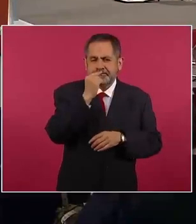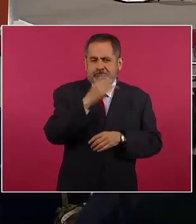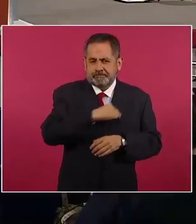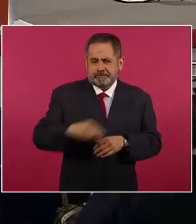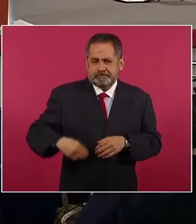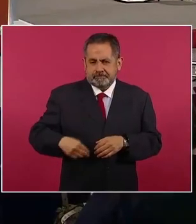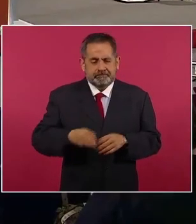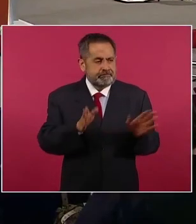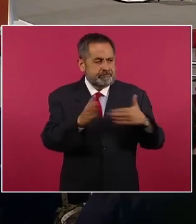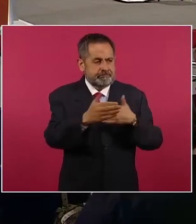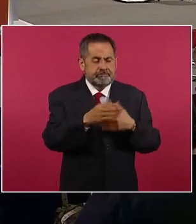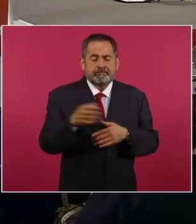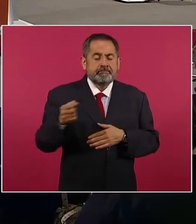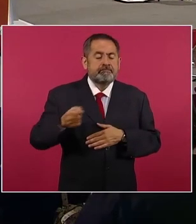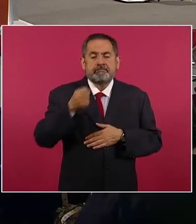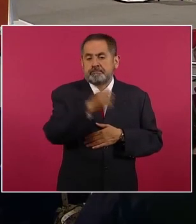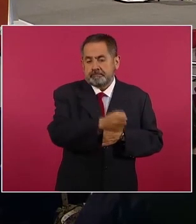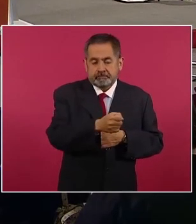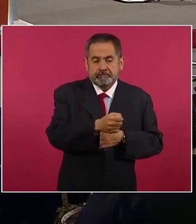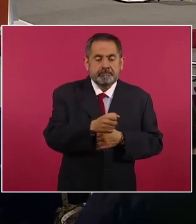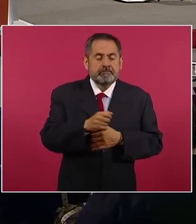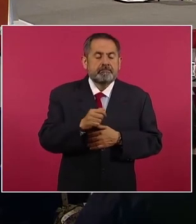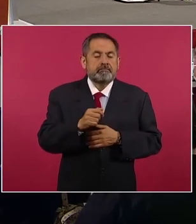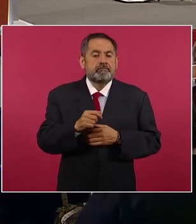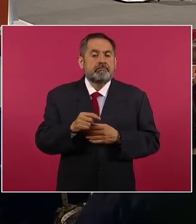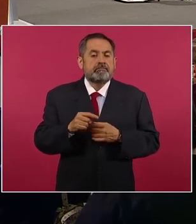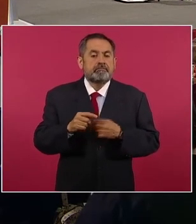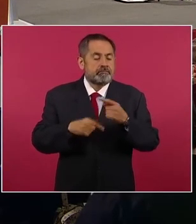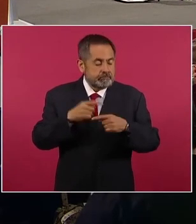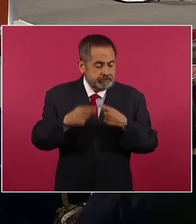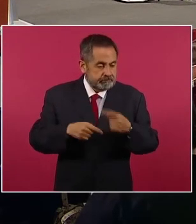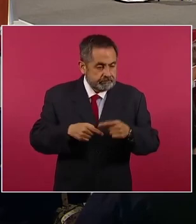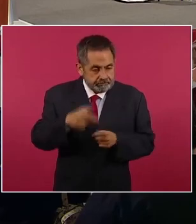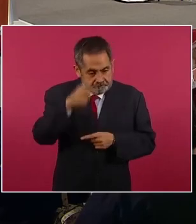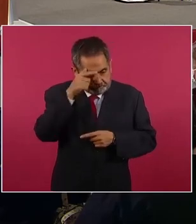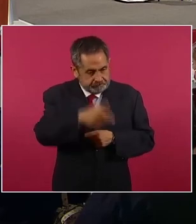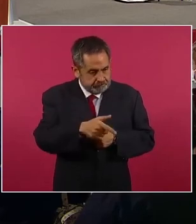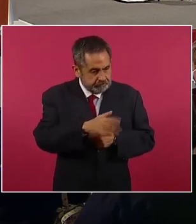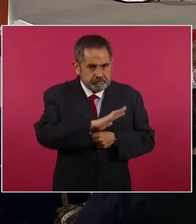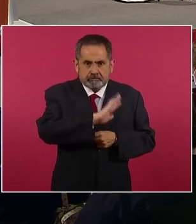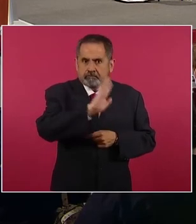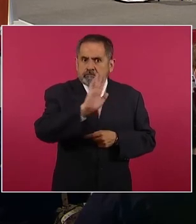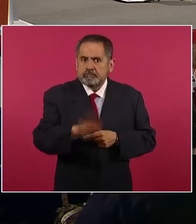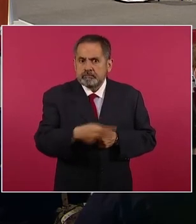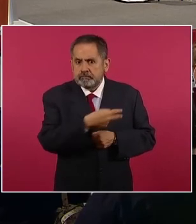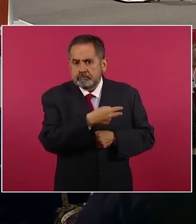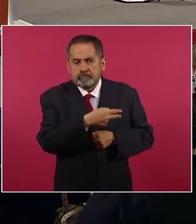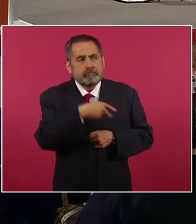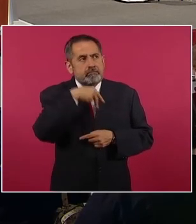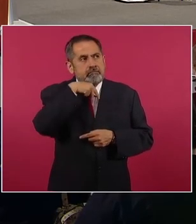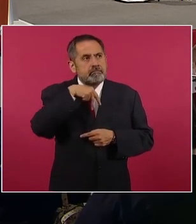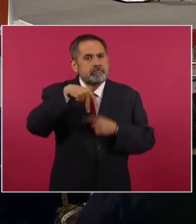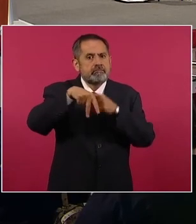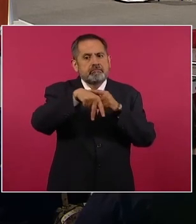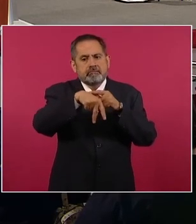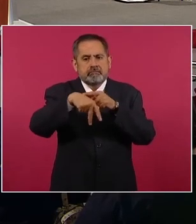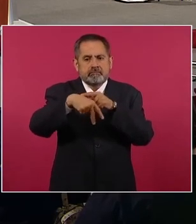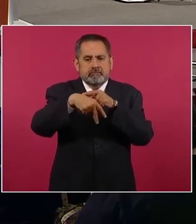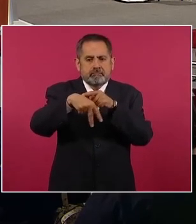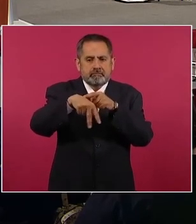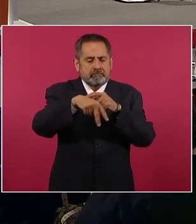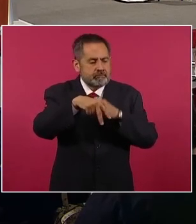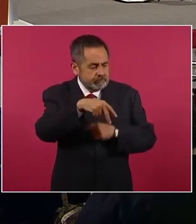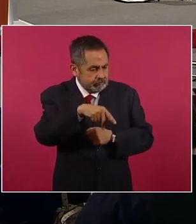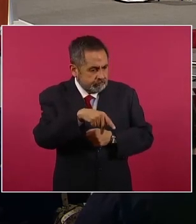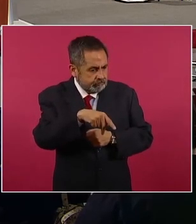Municipal y fue encontrada horas después sin vida, colgada, según